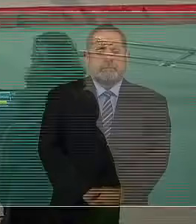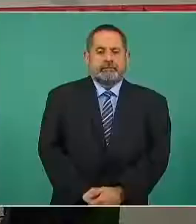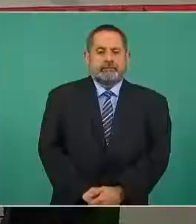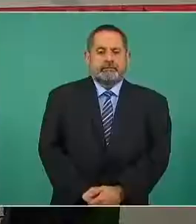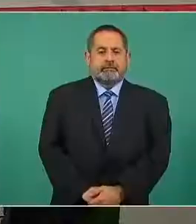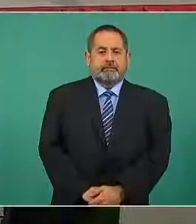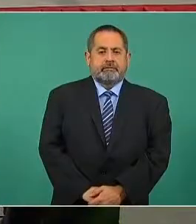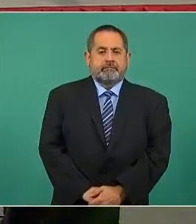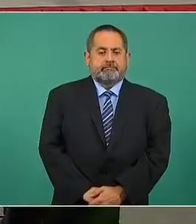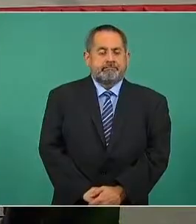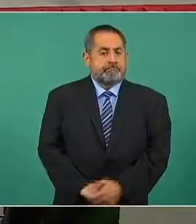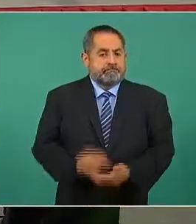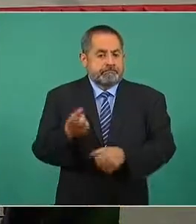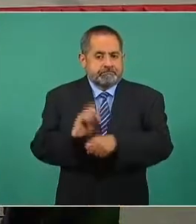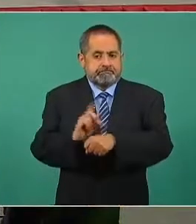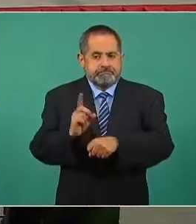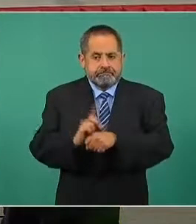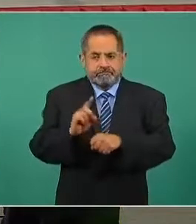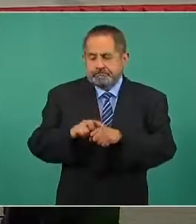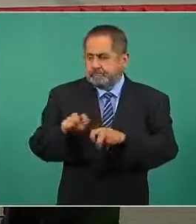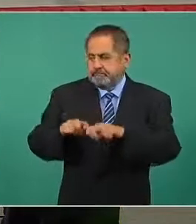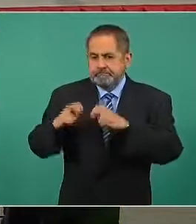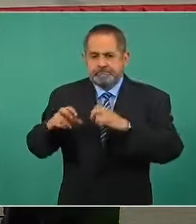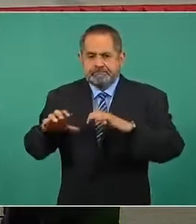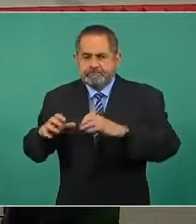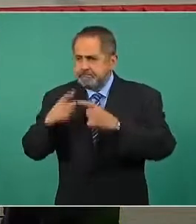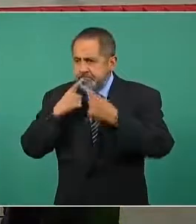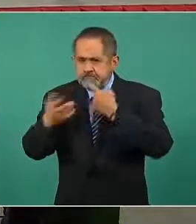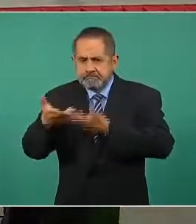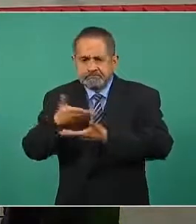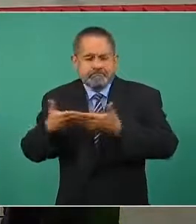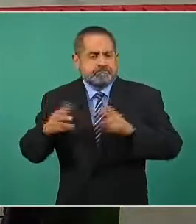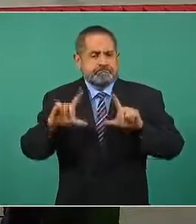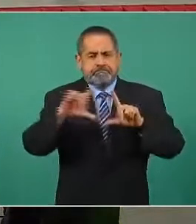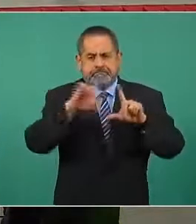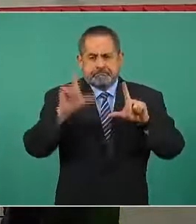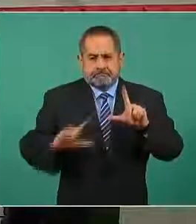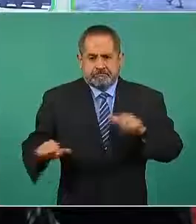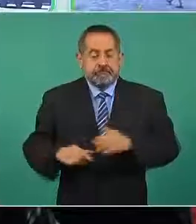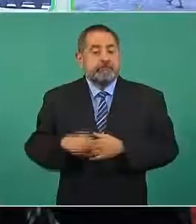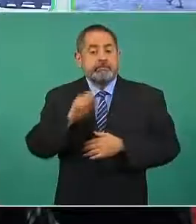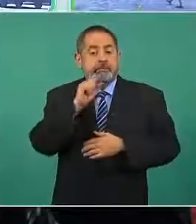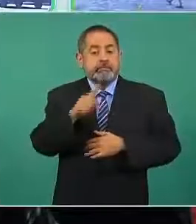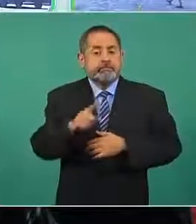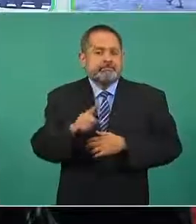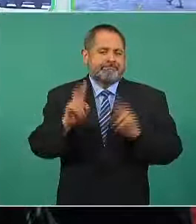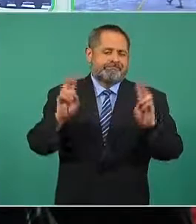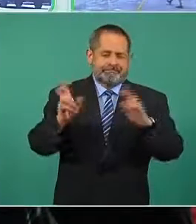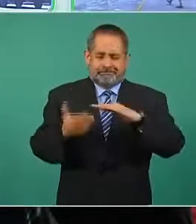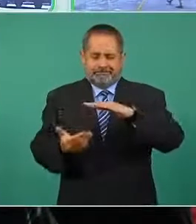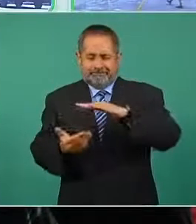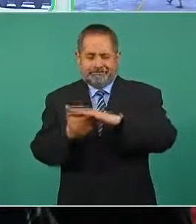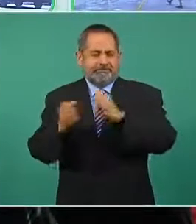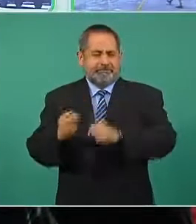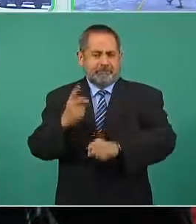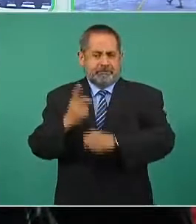situación en ese ámbito nacional. También hay mesas de seguridad estatales y regionales.